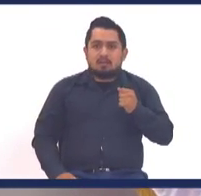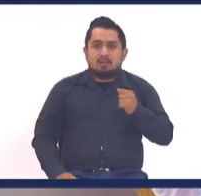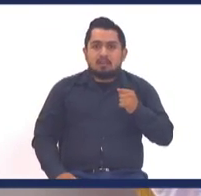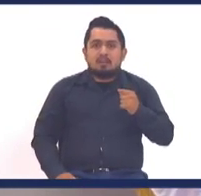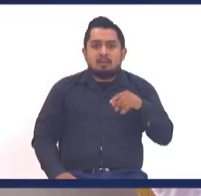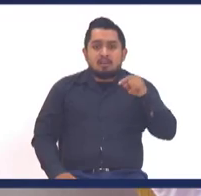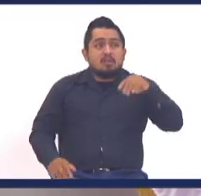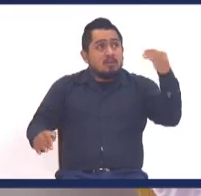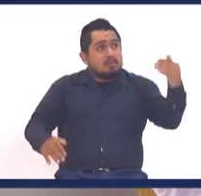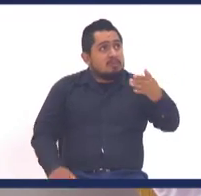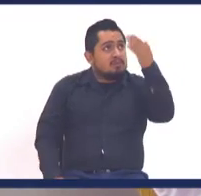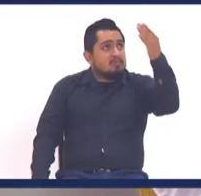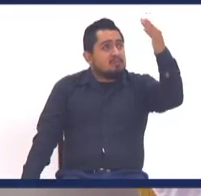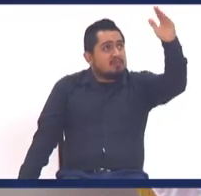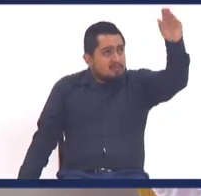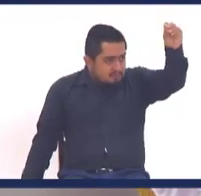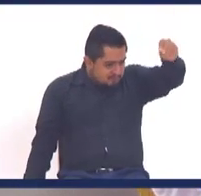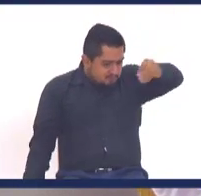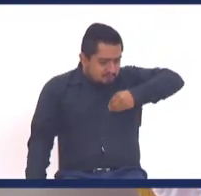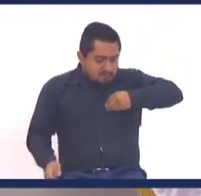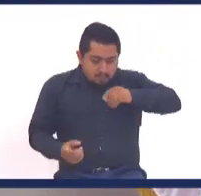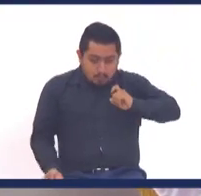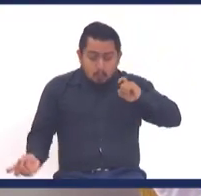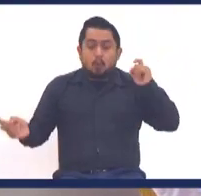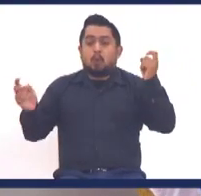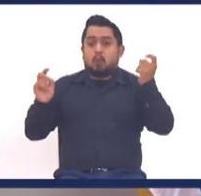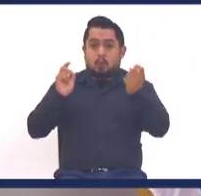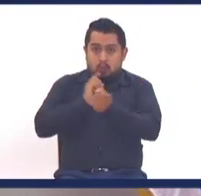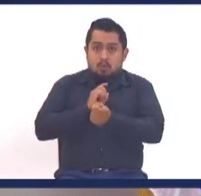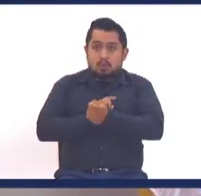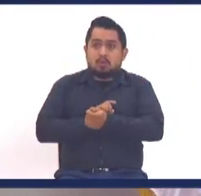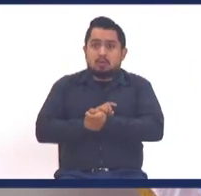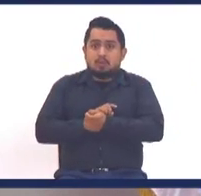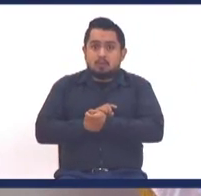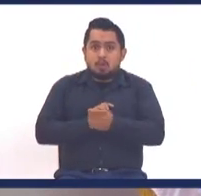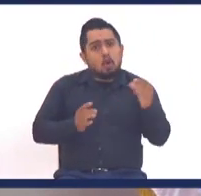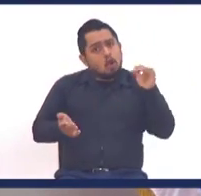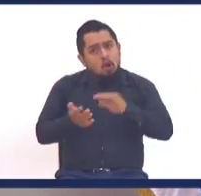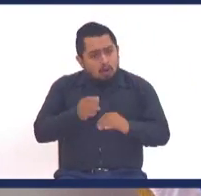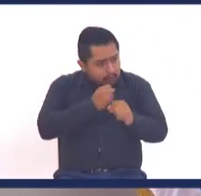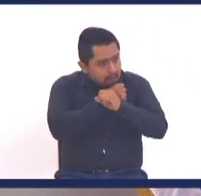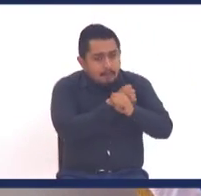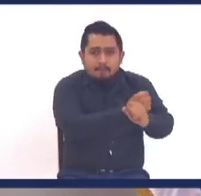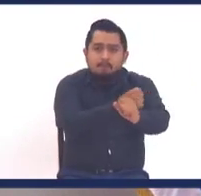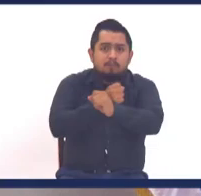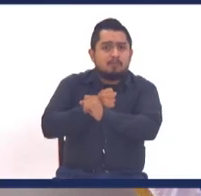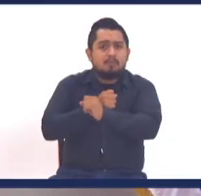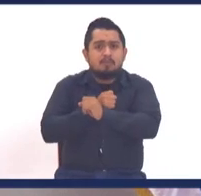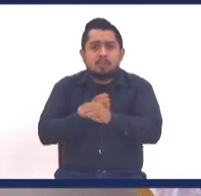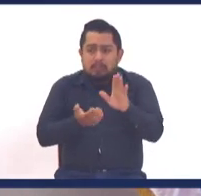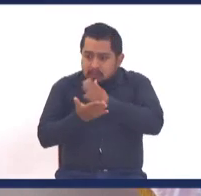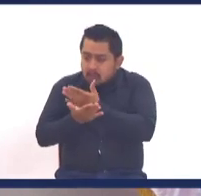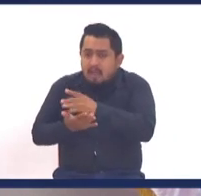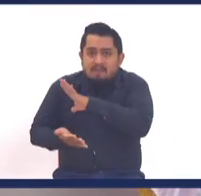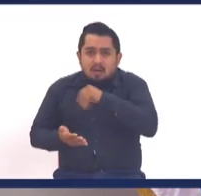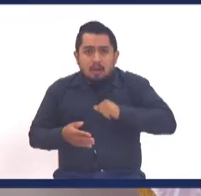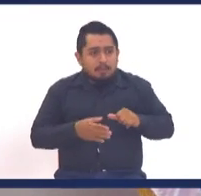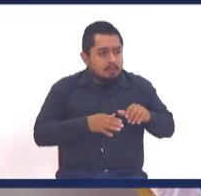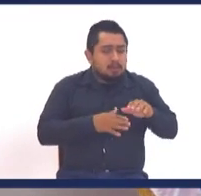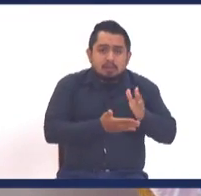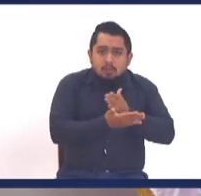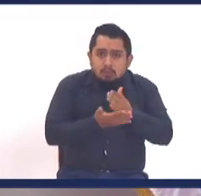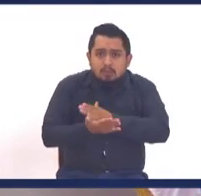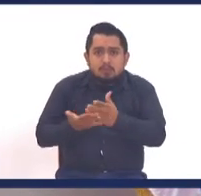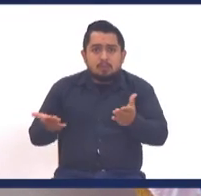cuando algo del cielo llega a tu vida, las cosas cambian, puedes volver a amar, puedes convivir en familia, amigo,